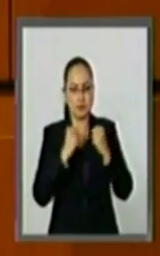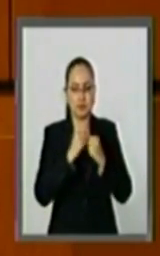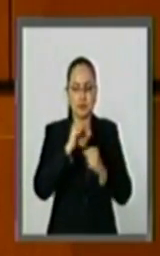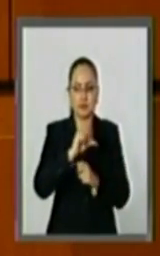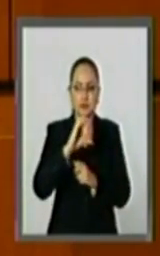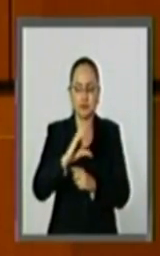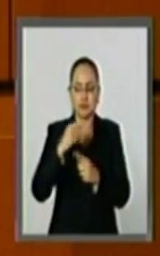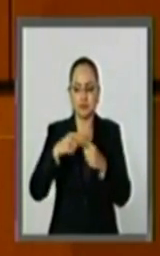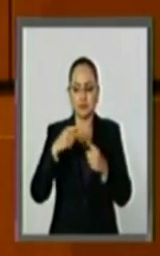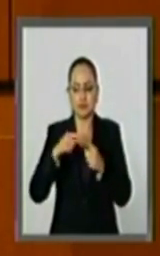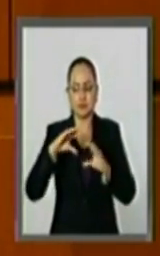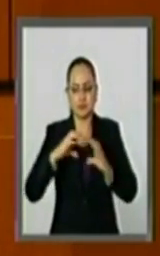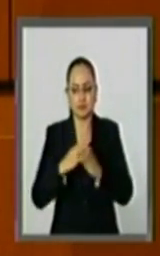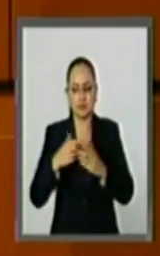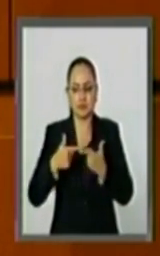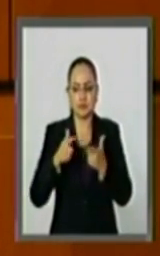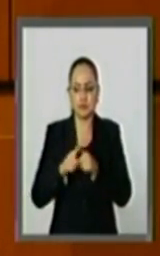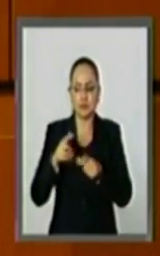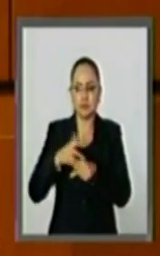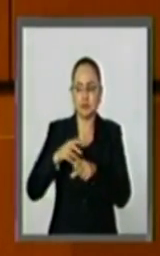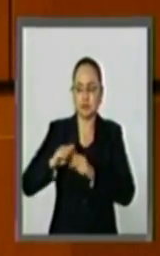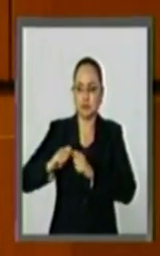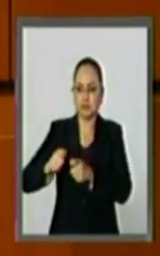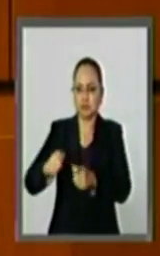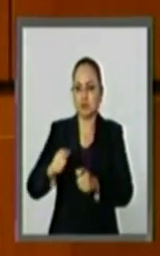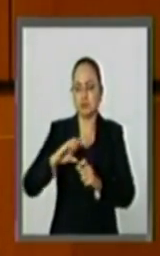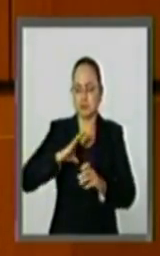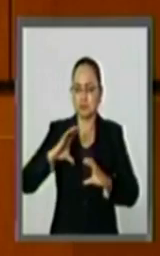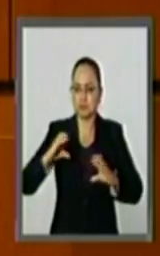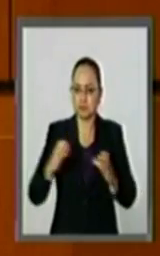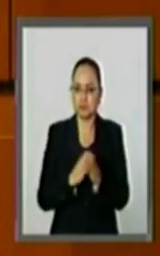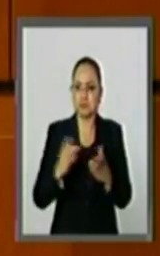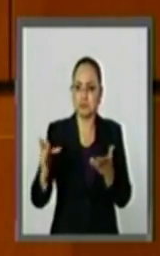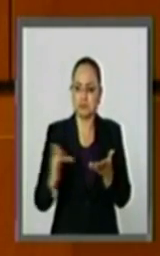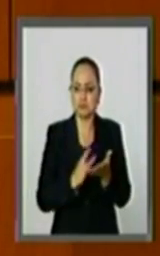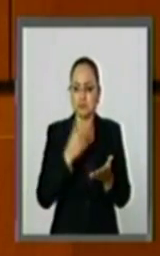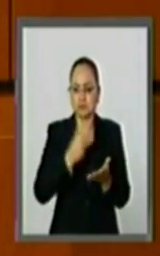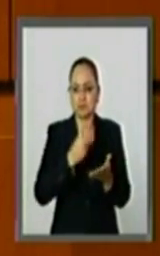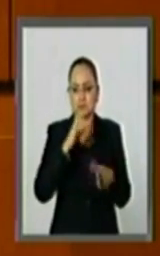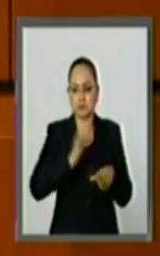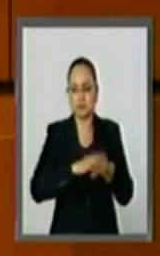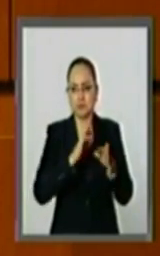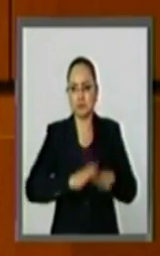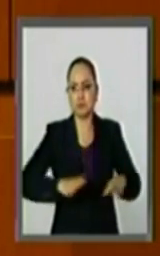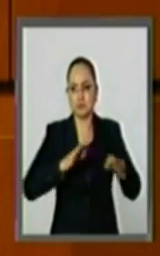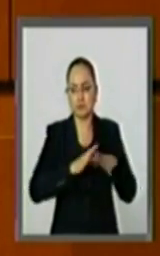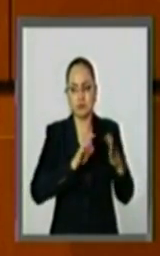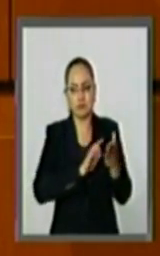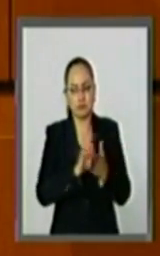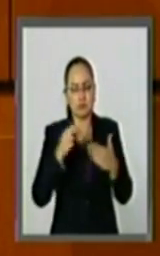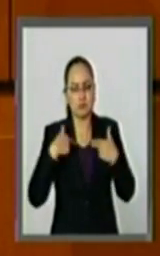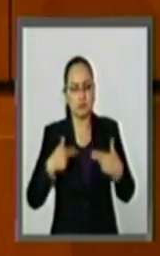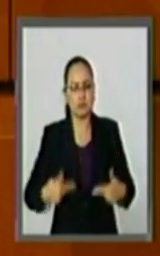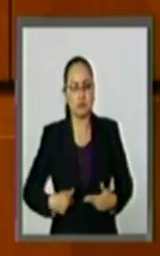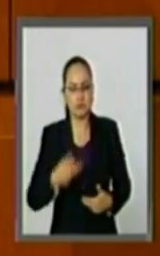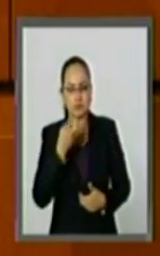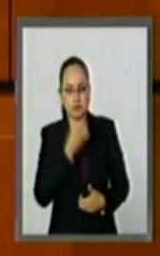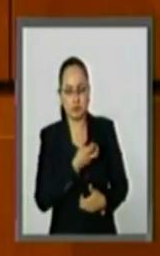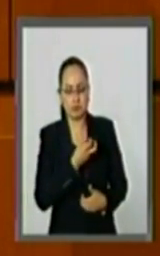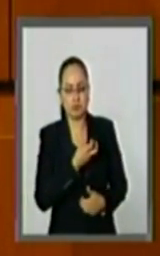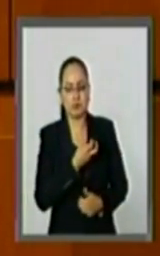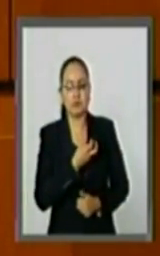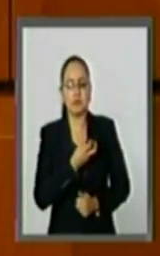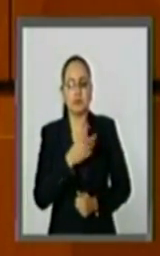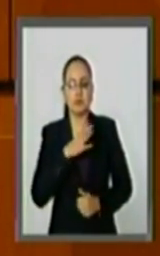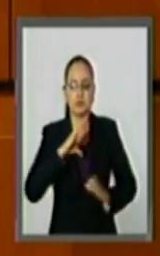civil y legislaturas que se pronunciaron por la omisión más grande en el tema de derechos humanos a un grupo